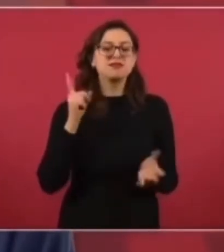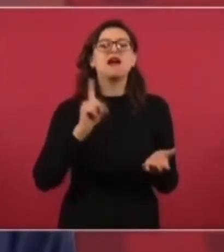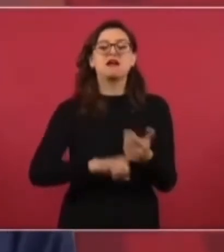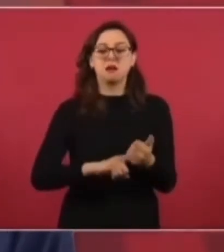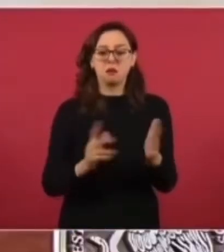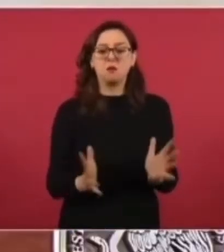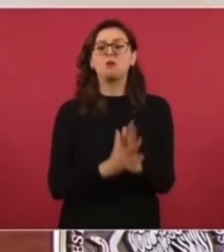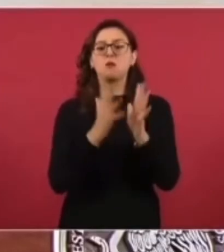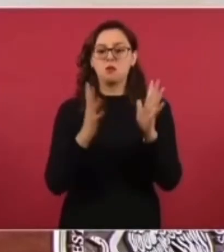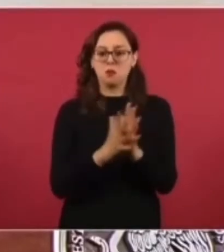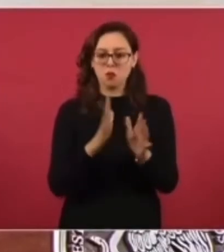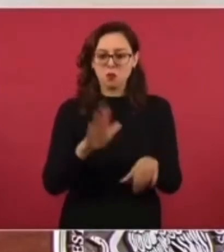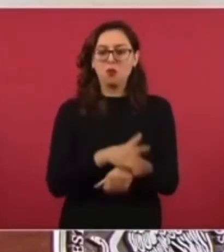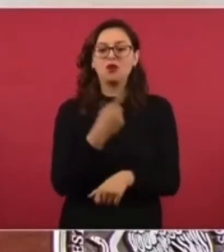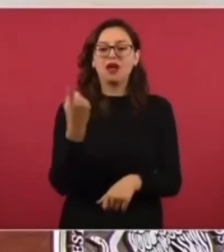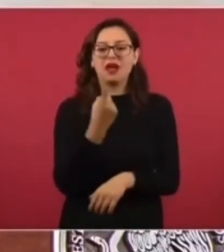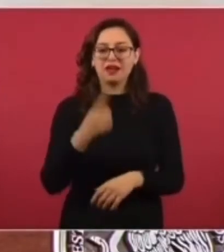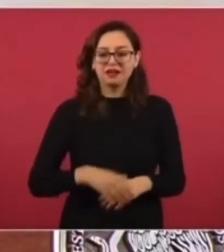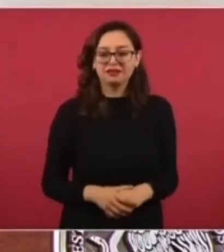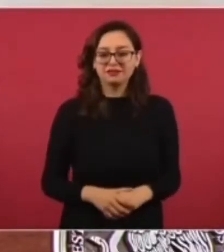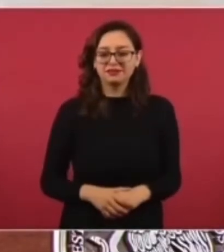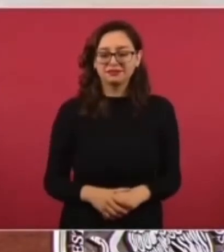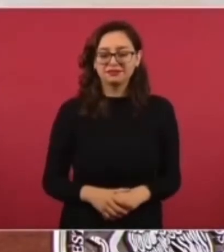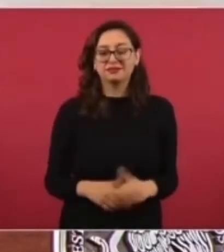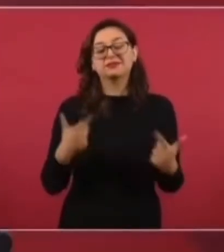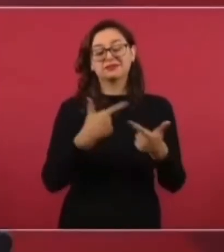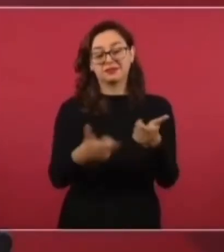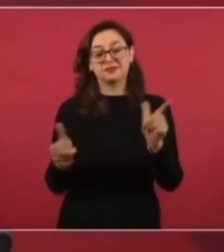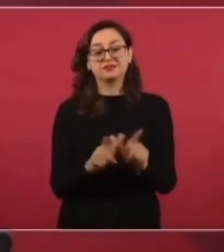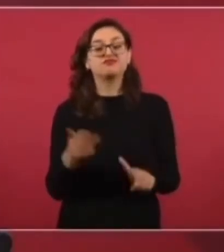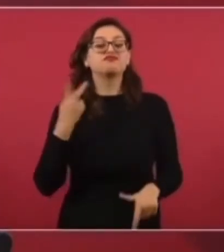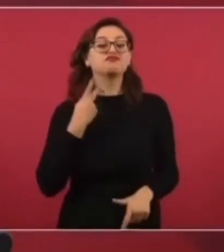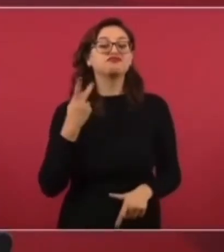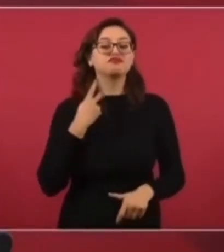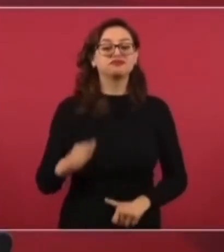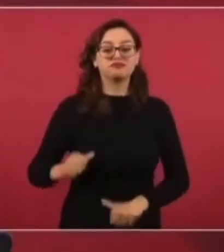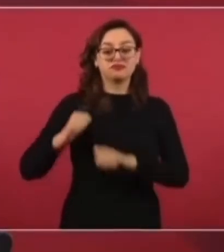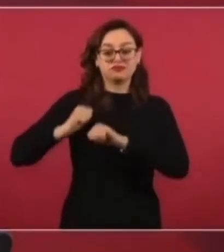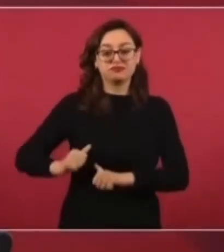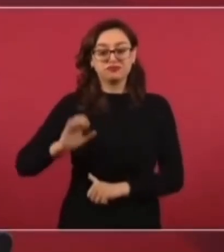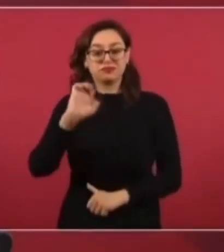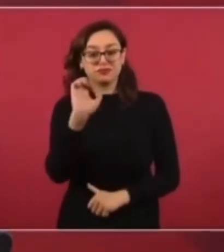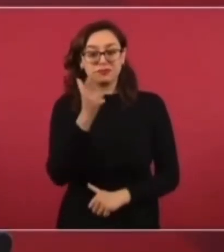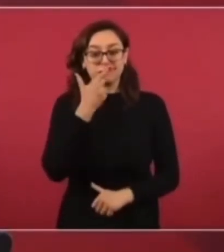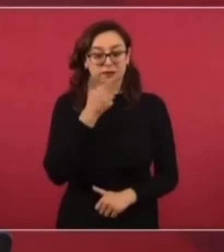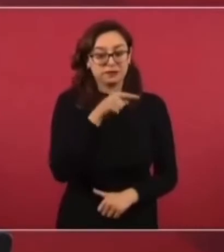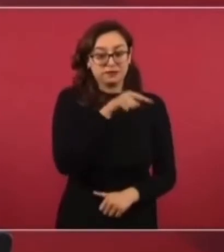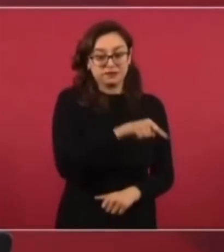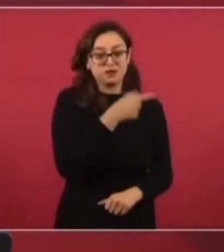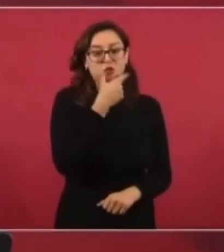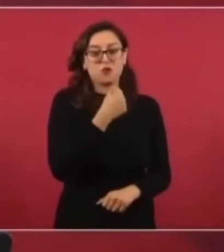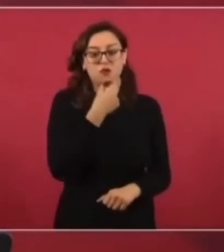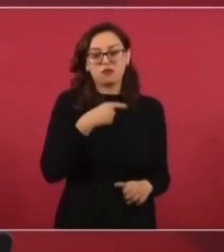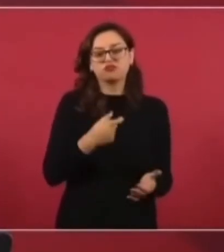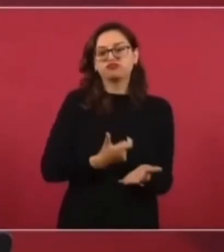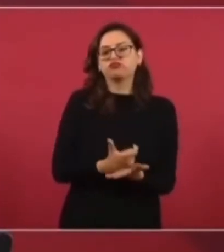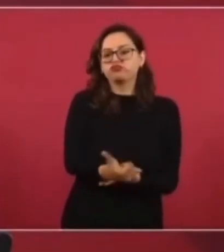conservadores, tenía protección